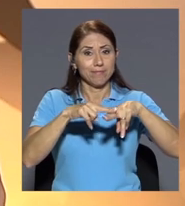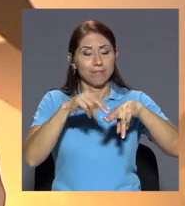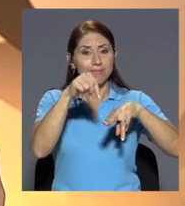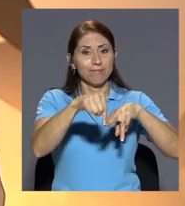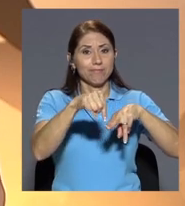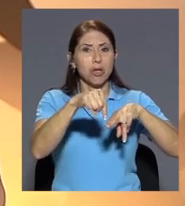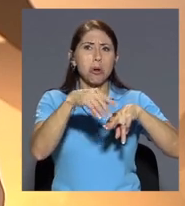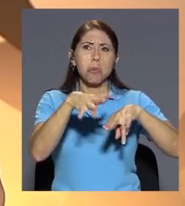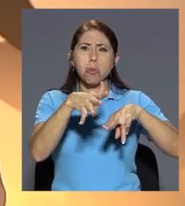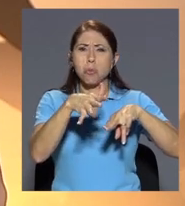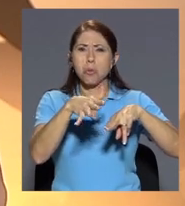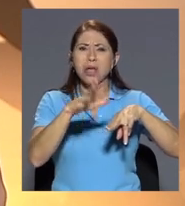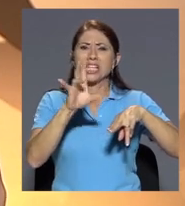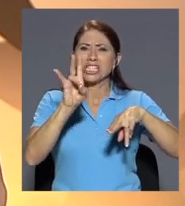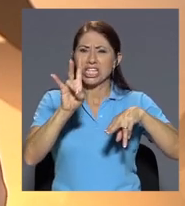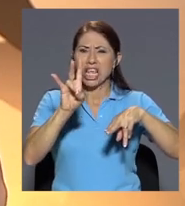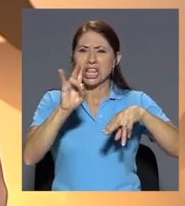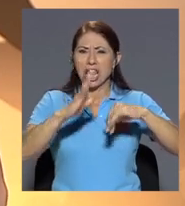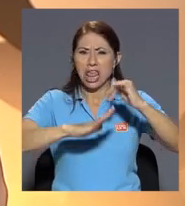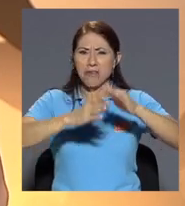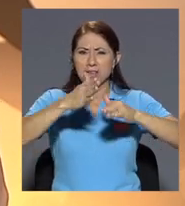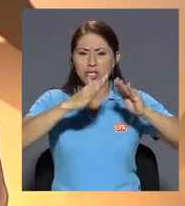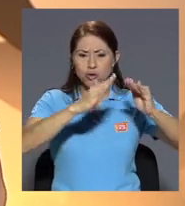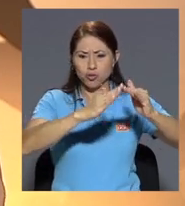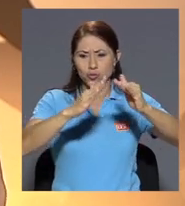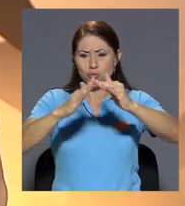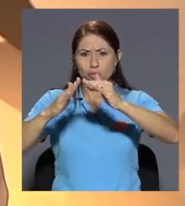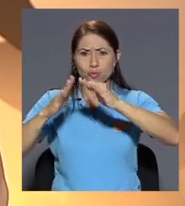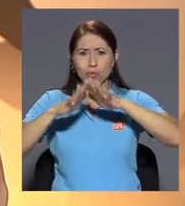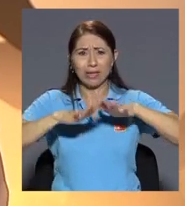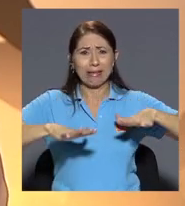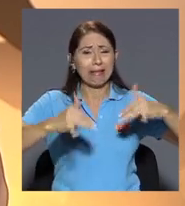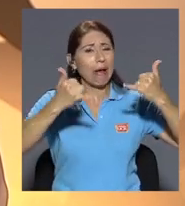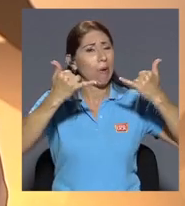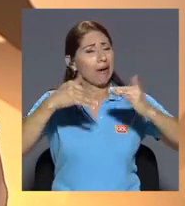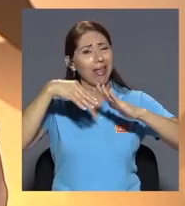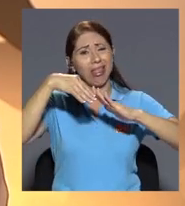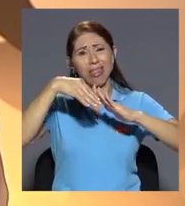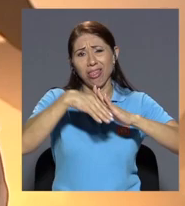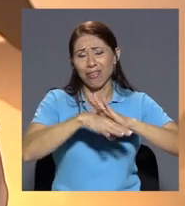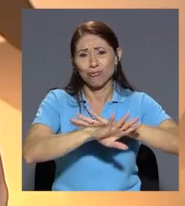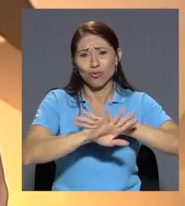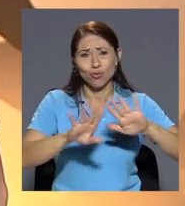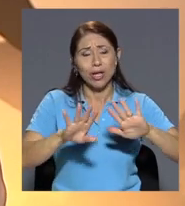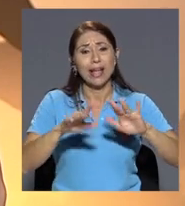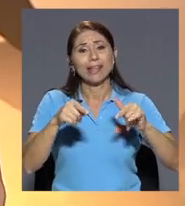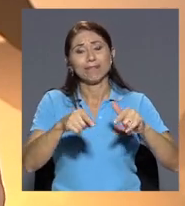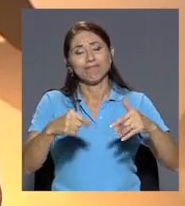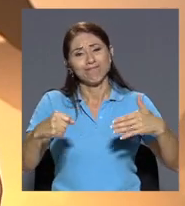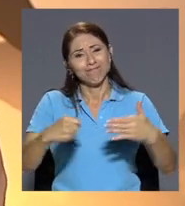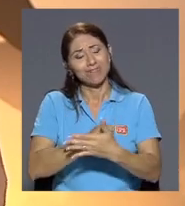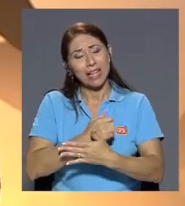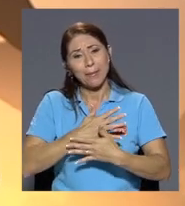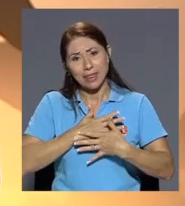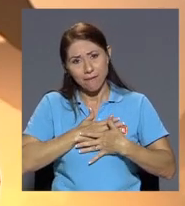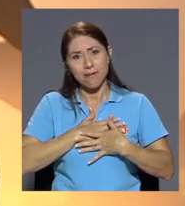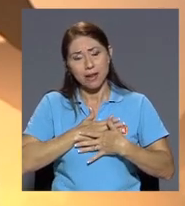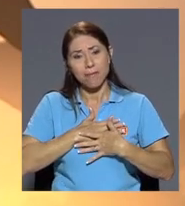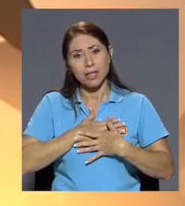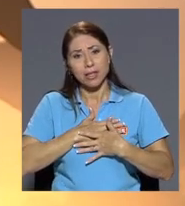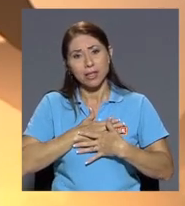conjunto de alrededor de siete edificios que están en un estado de deterioro muy avanzado lamentablemente no